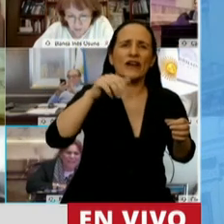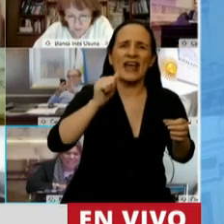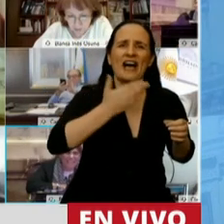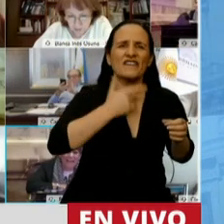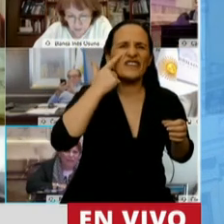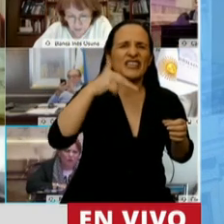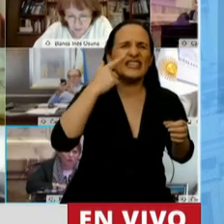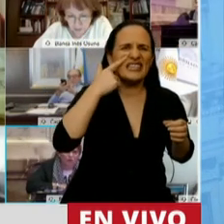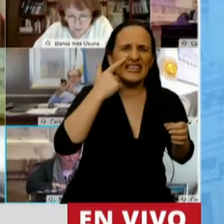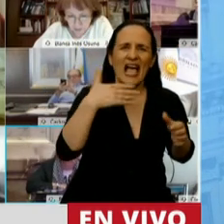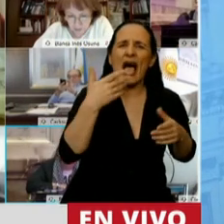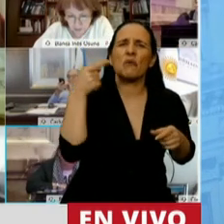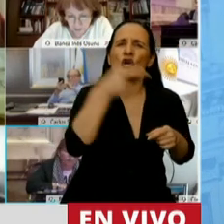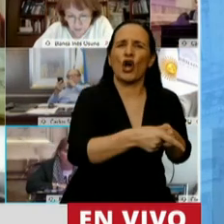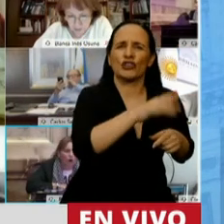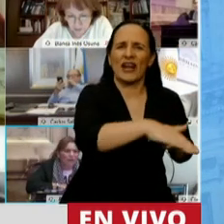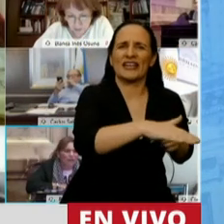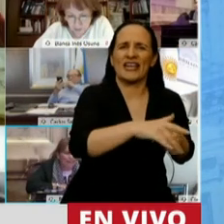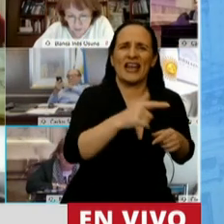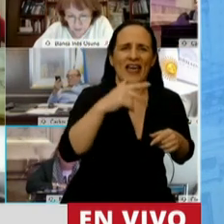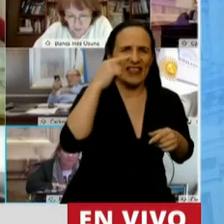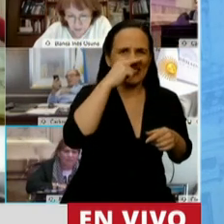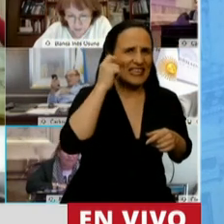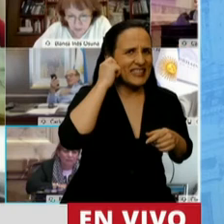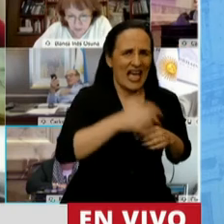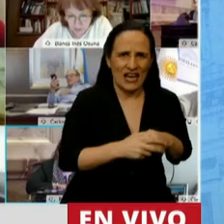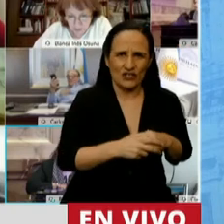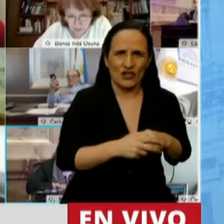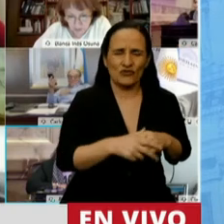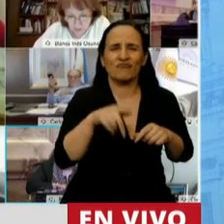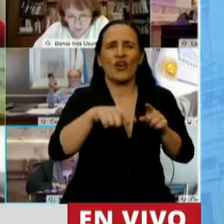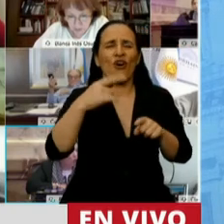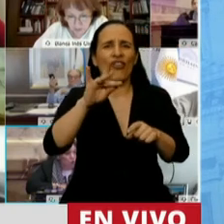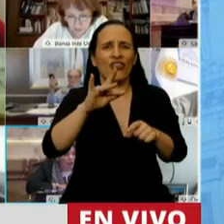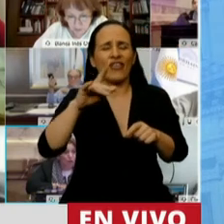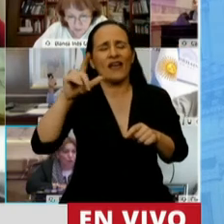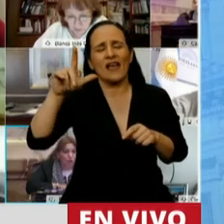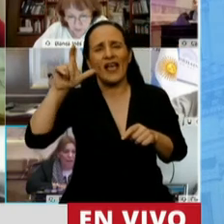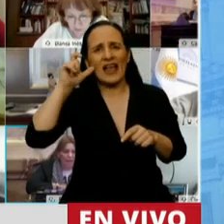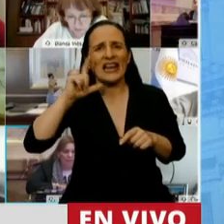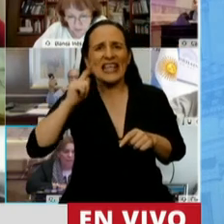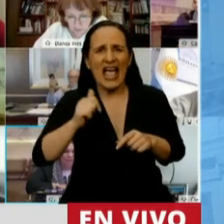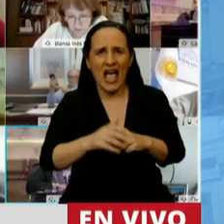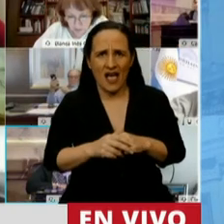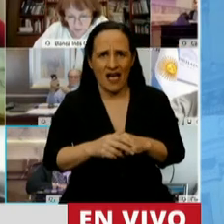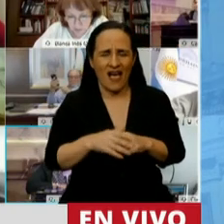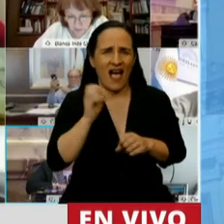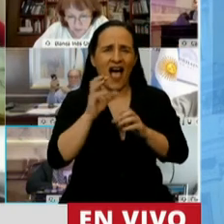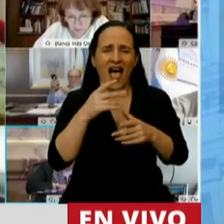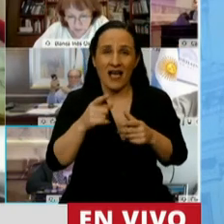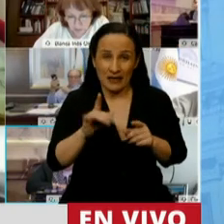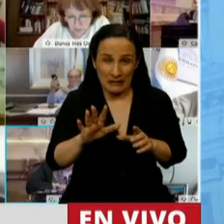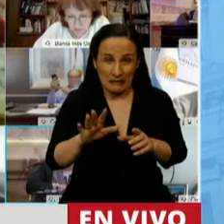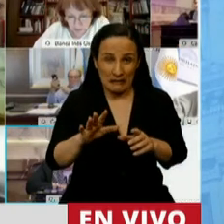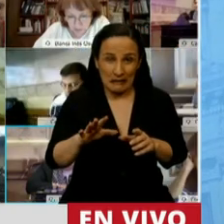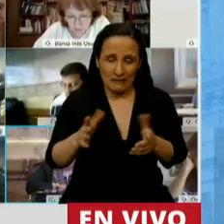7 años, o de Elías, o de tantos otros, o de algunos de ustedes, no se suban